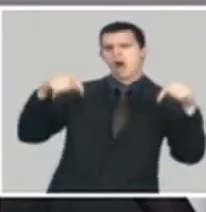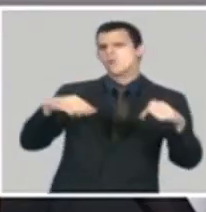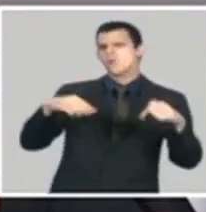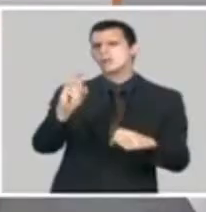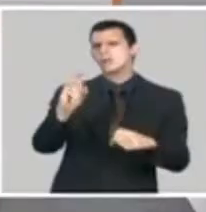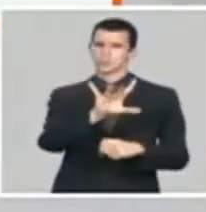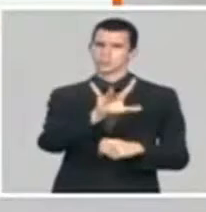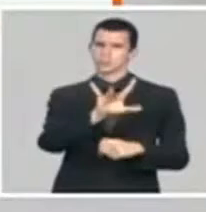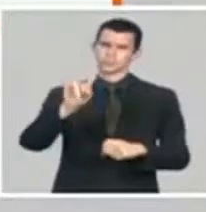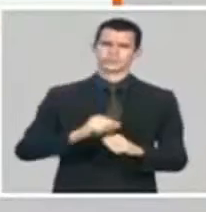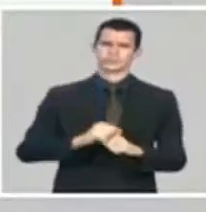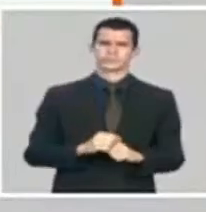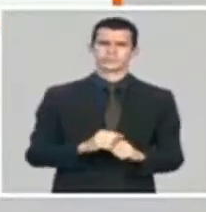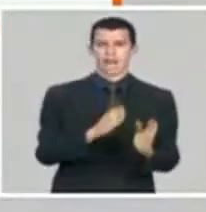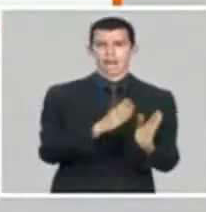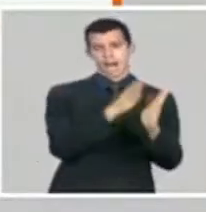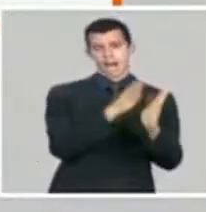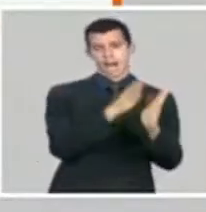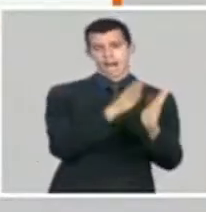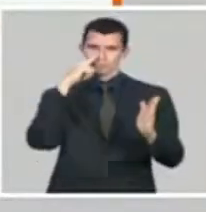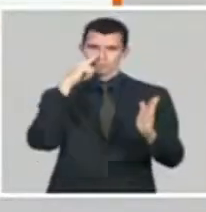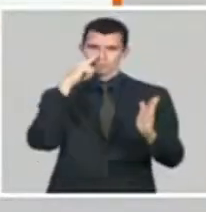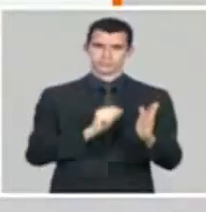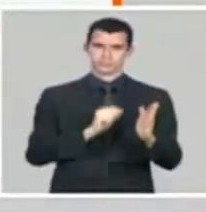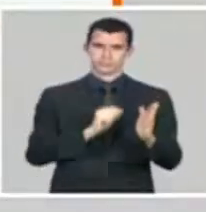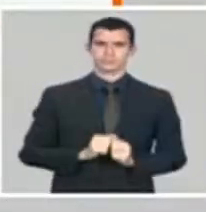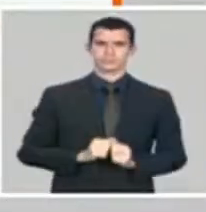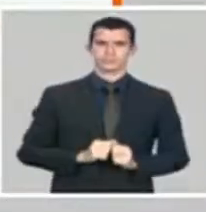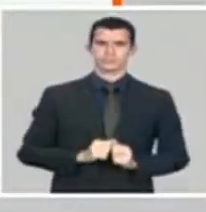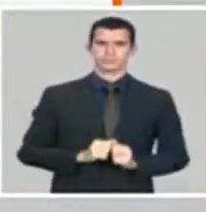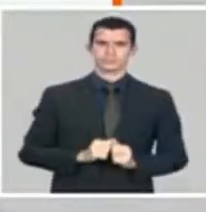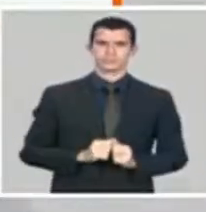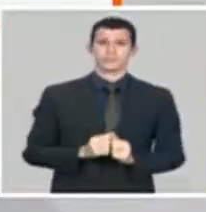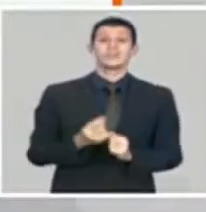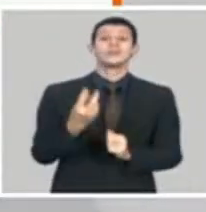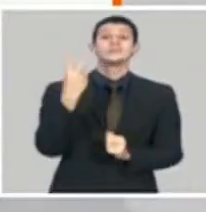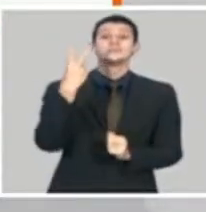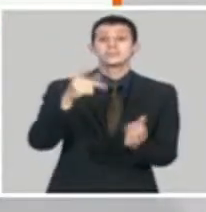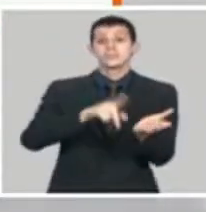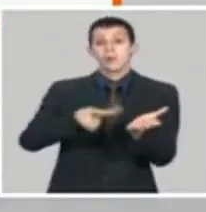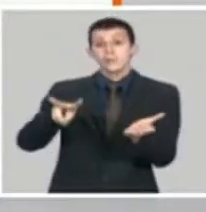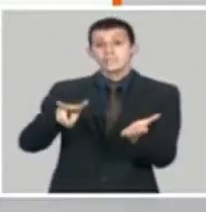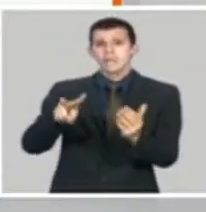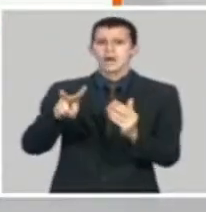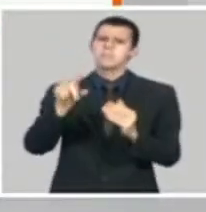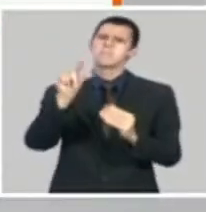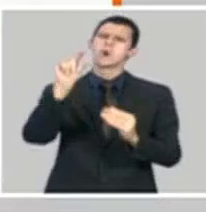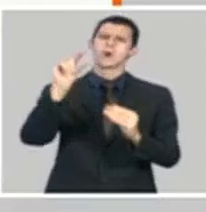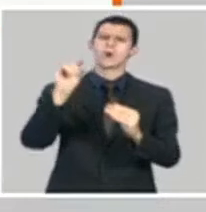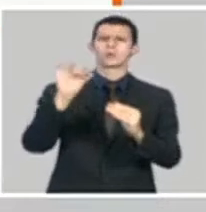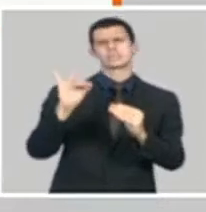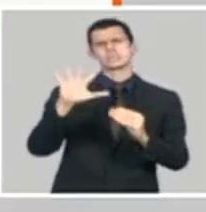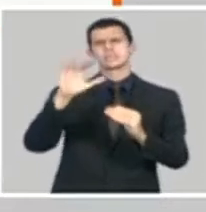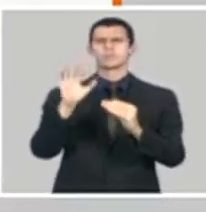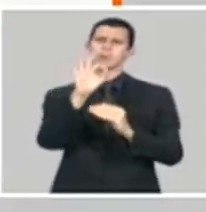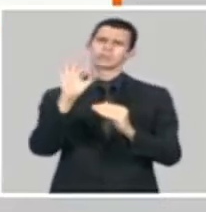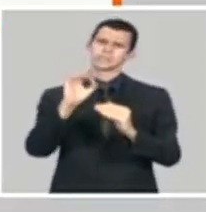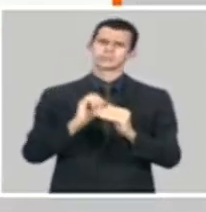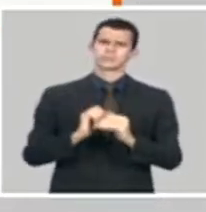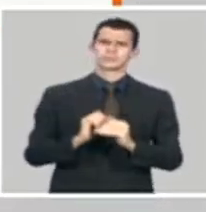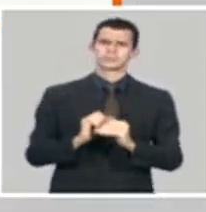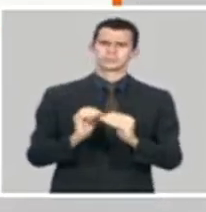Dos provincias con llenado superior al 75%, solo dos provincias en el país. Cienfuegos y Santiago de Cuba.